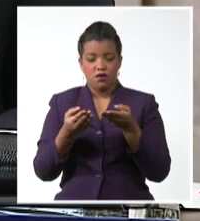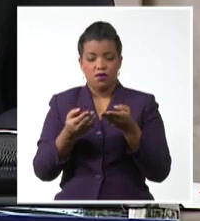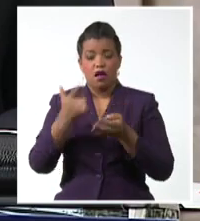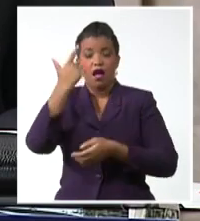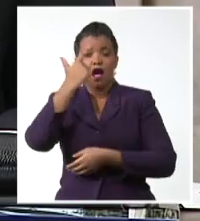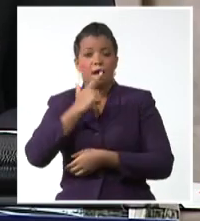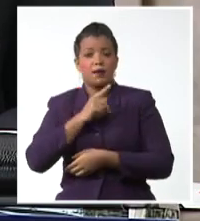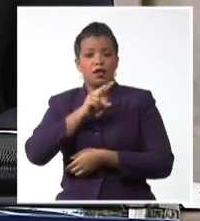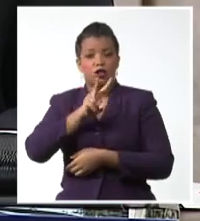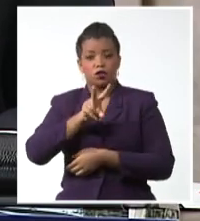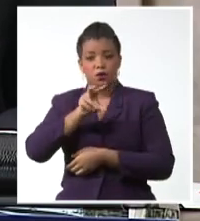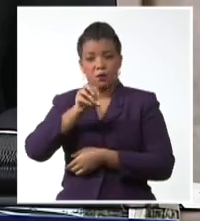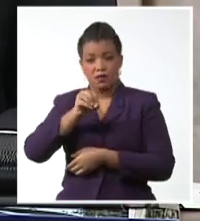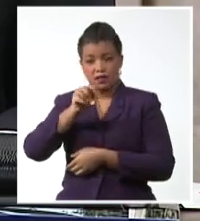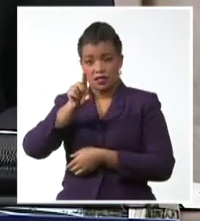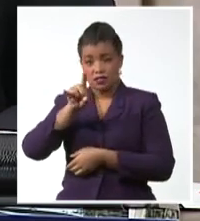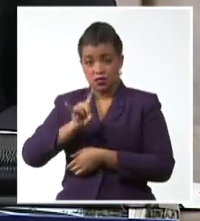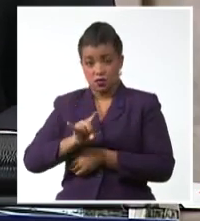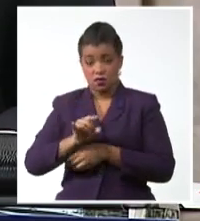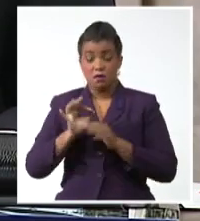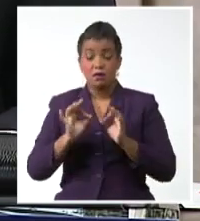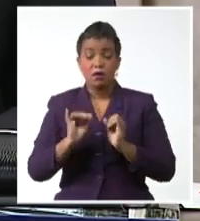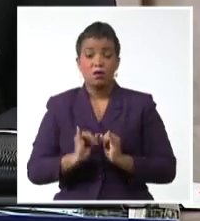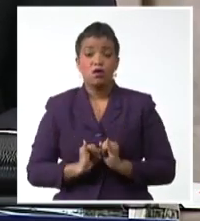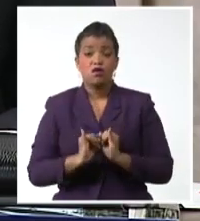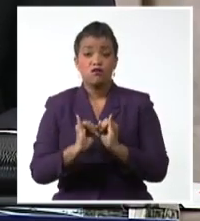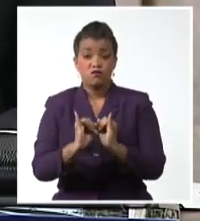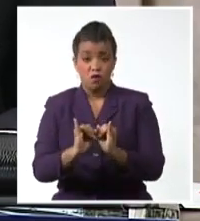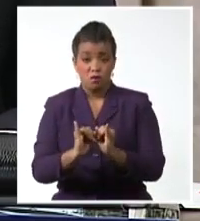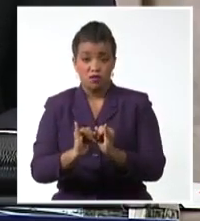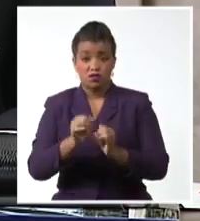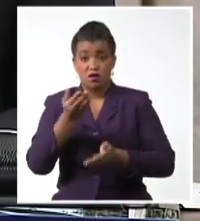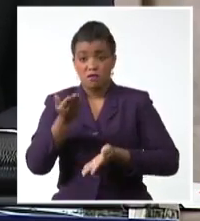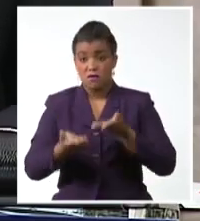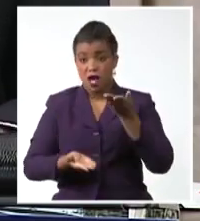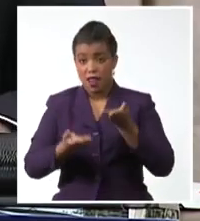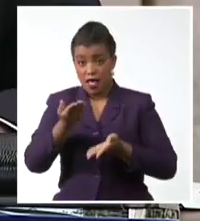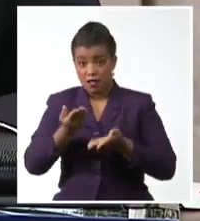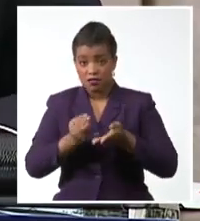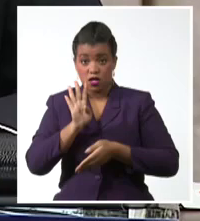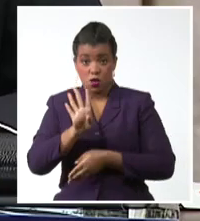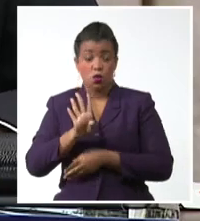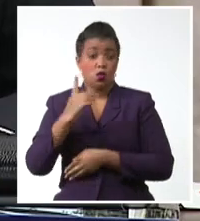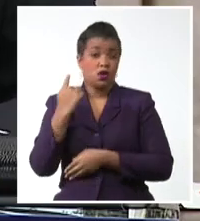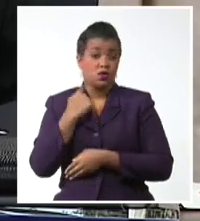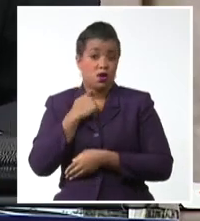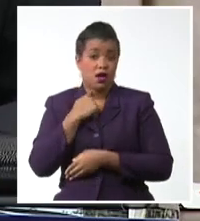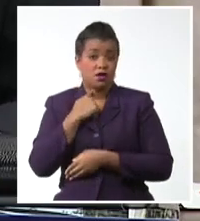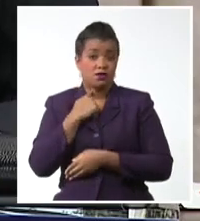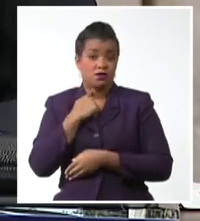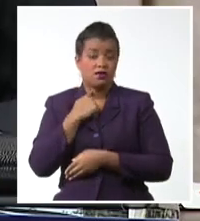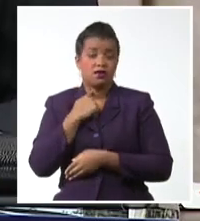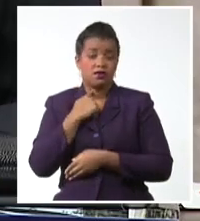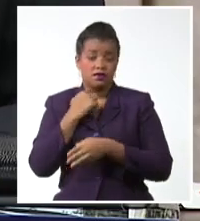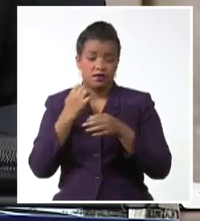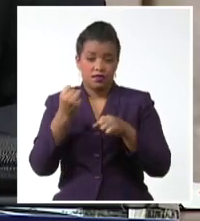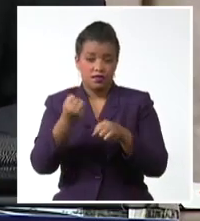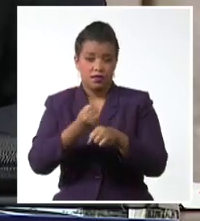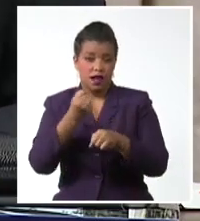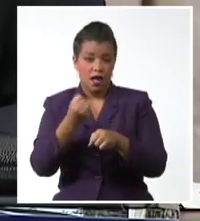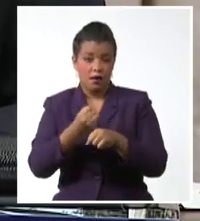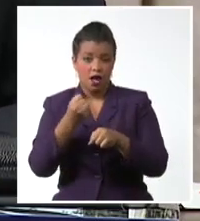2019 cuando se presentó el informe de balance cuatrienal sobre los avances y desafíos de la región en la